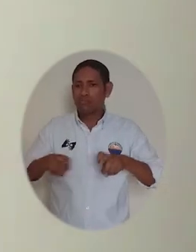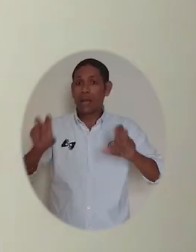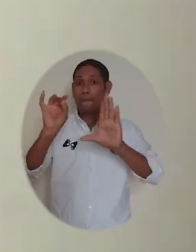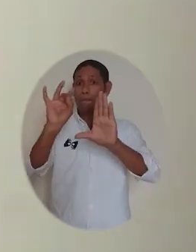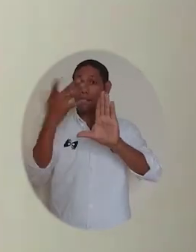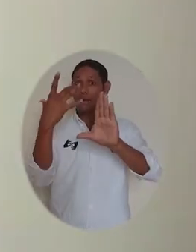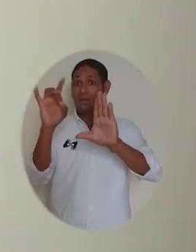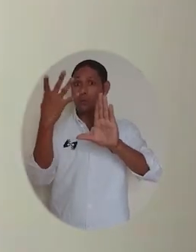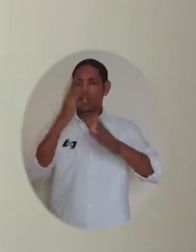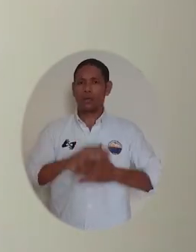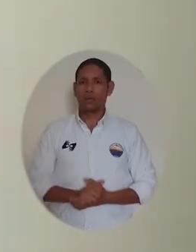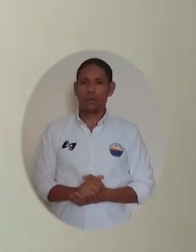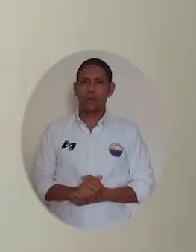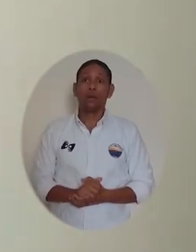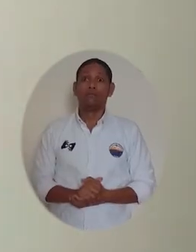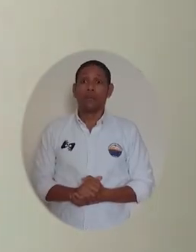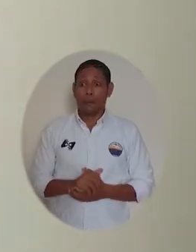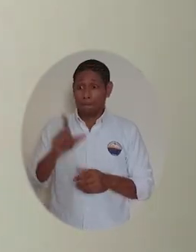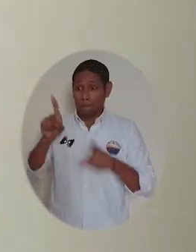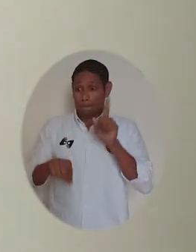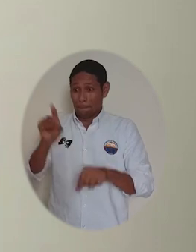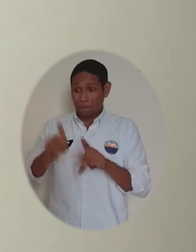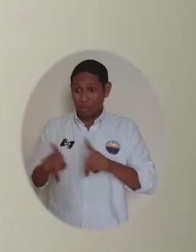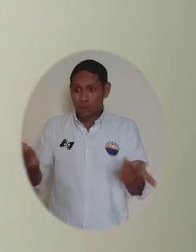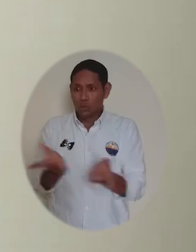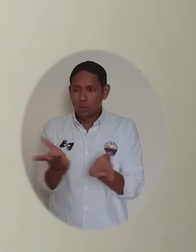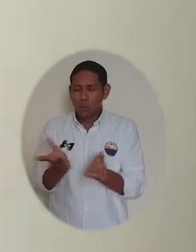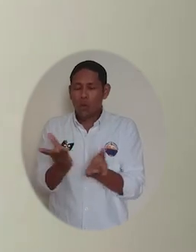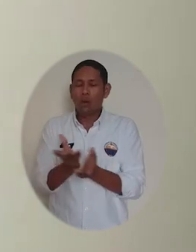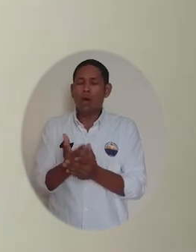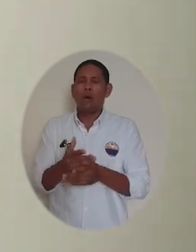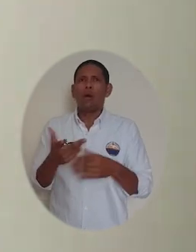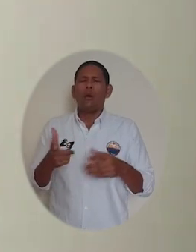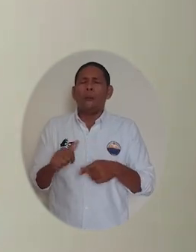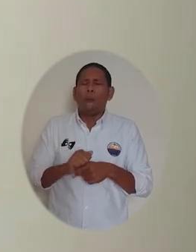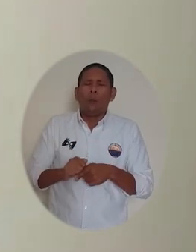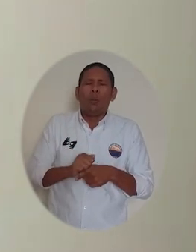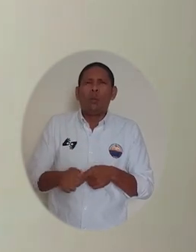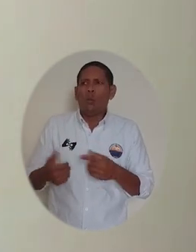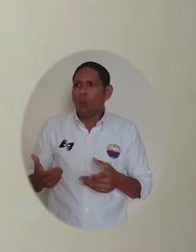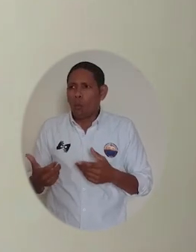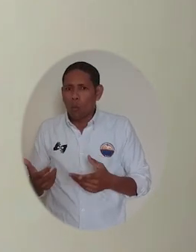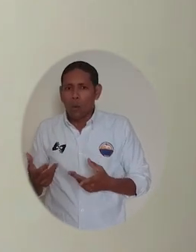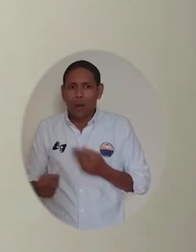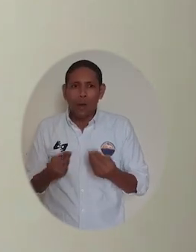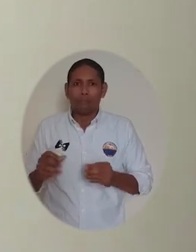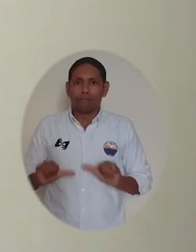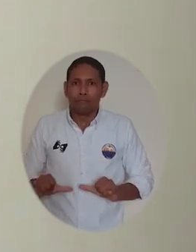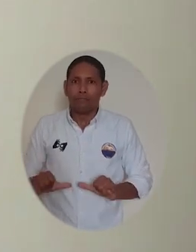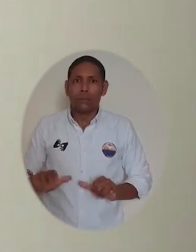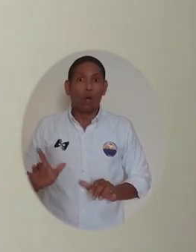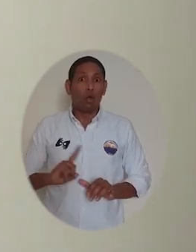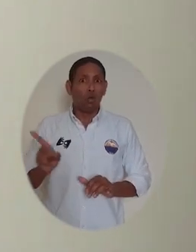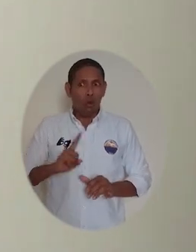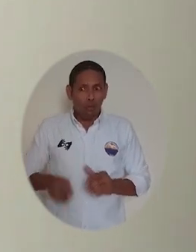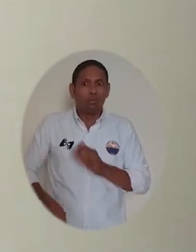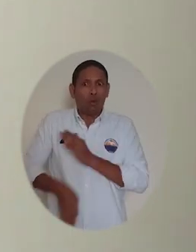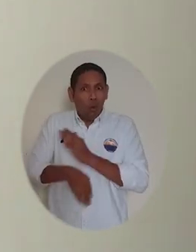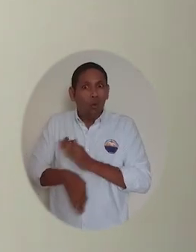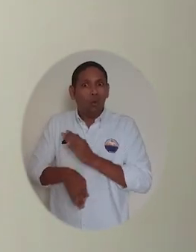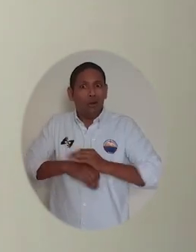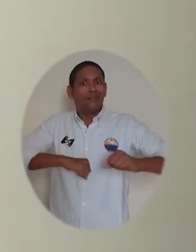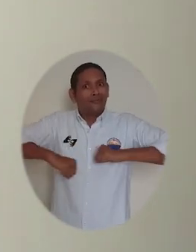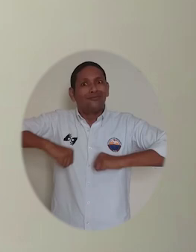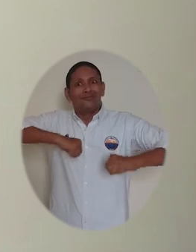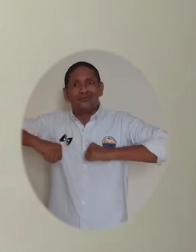las audiencias simuladas y las audiencias virtuales. Es decir, que los estudiantes que están en formación, que están en la práctica del